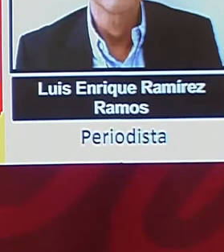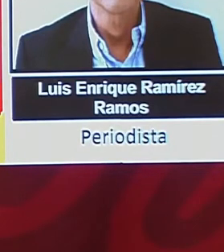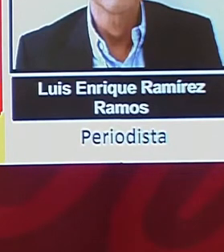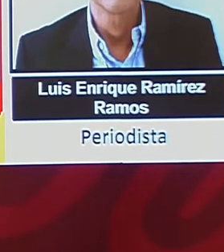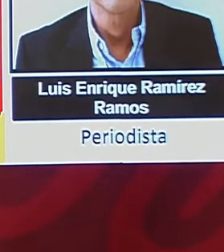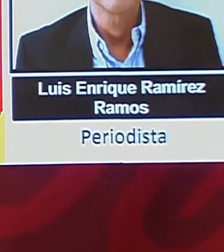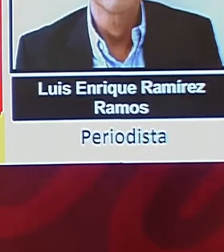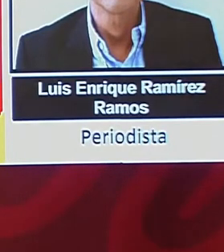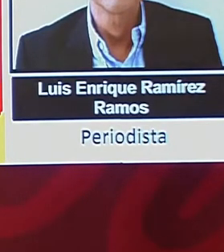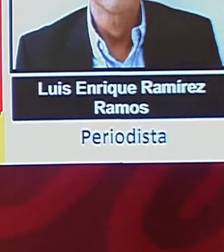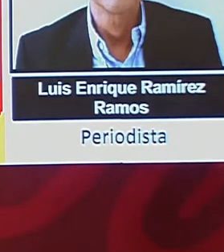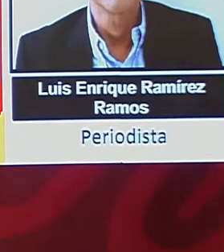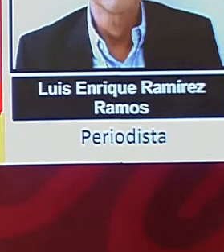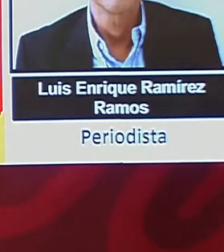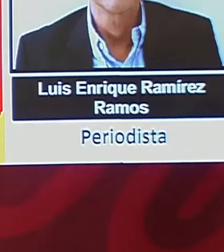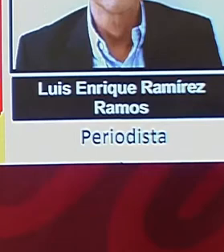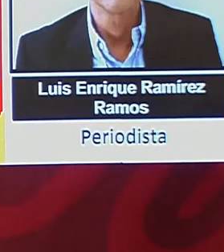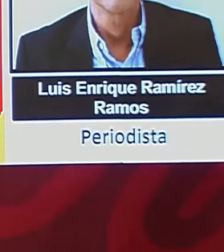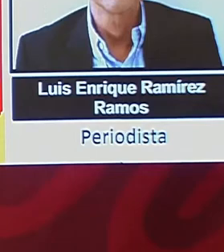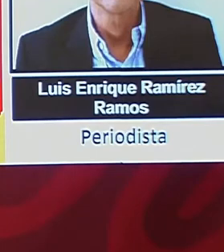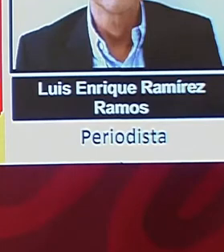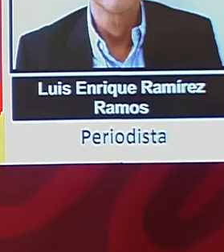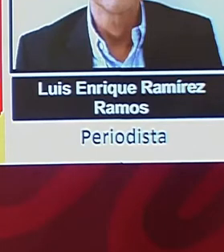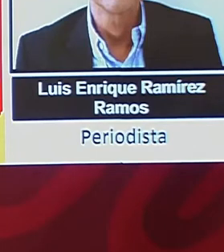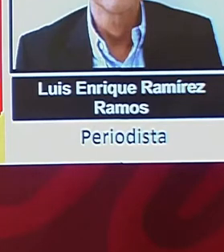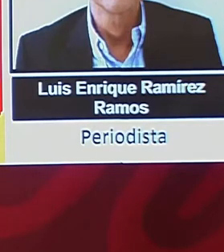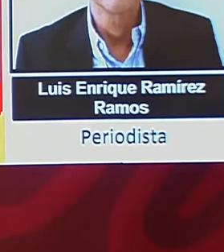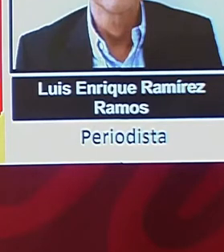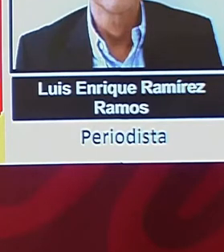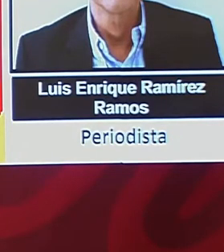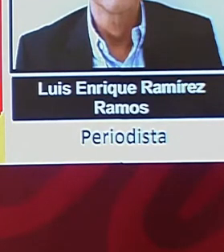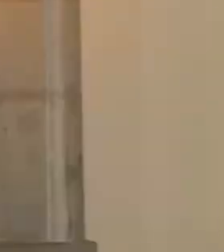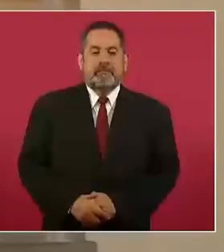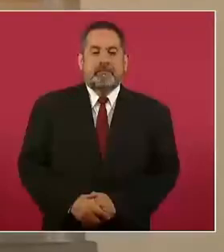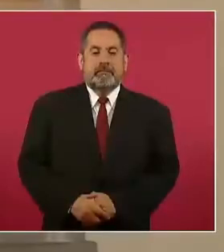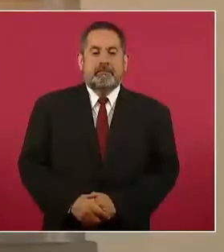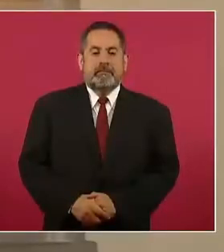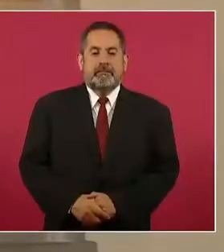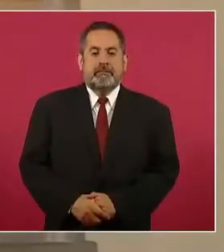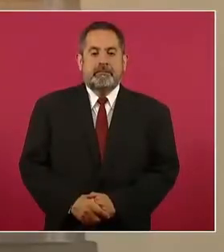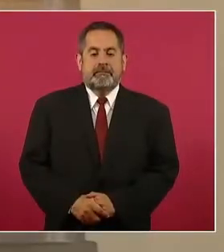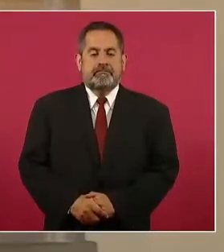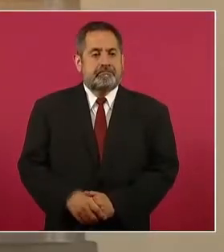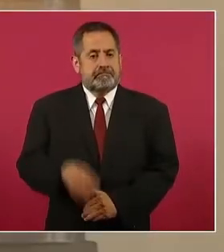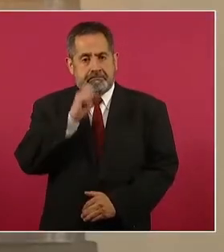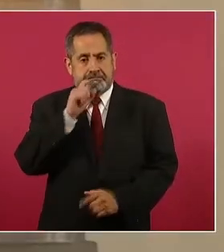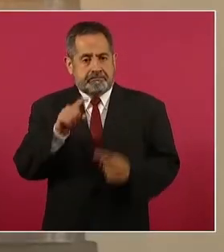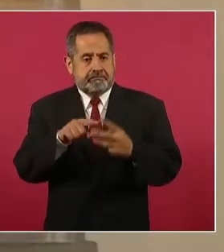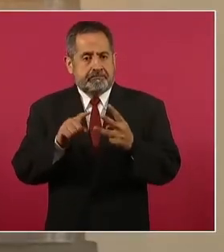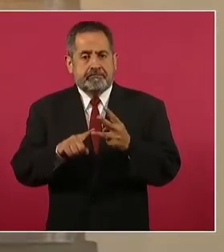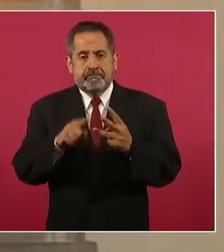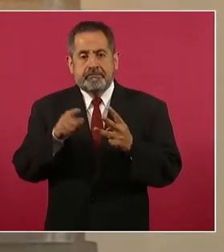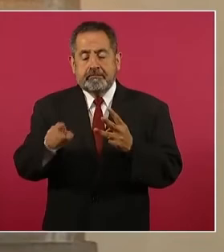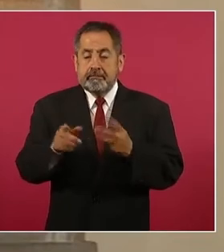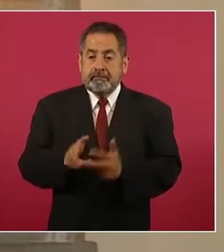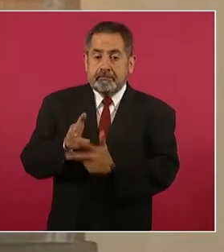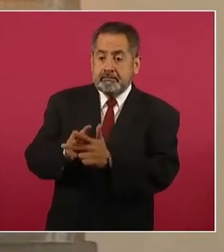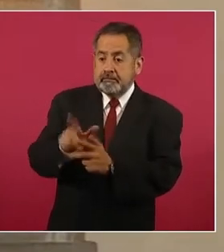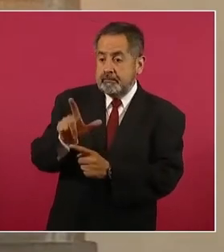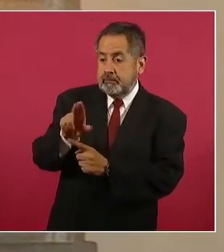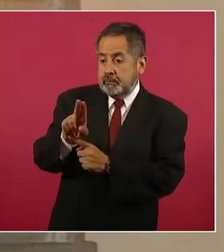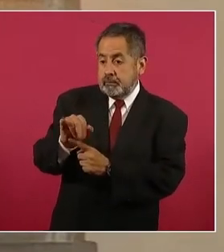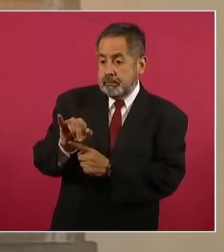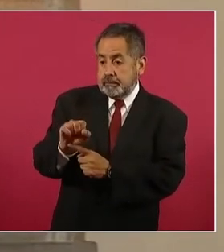Sinaloa informa que hay una tercer orden de aprehensión contra un presunto autor material del homicidio de Luis Enrique.